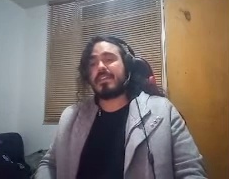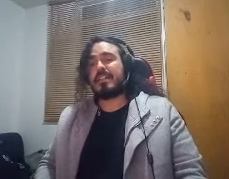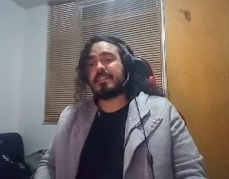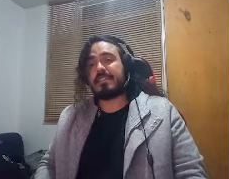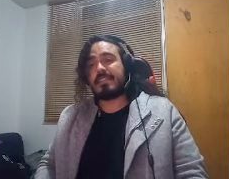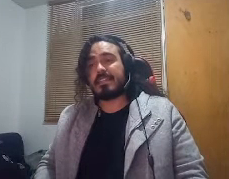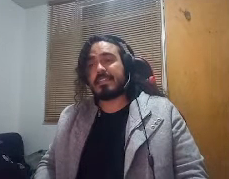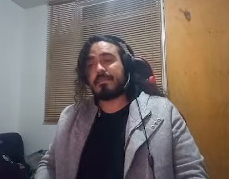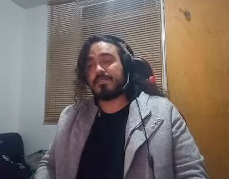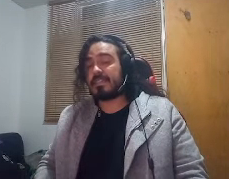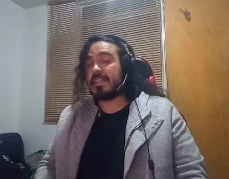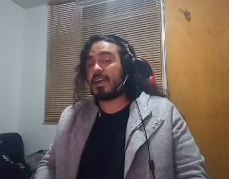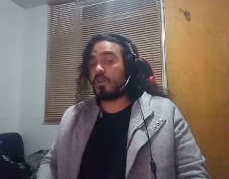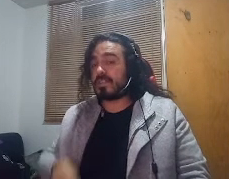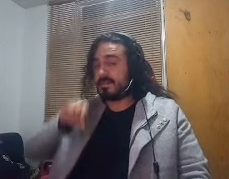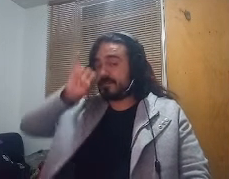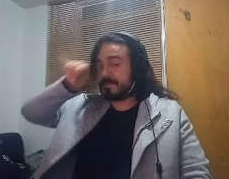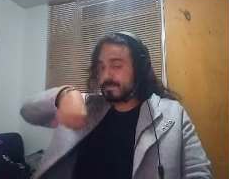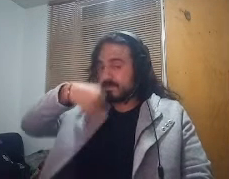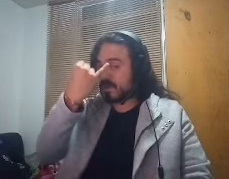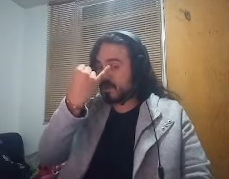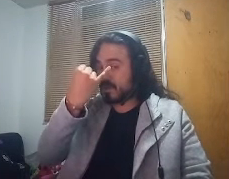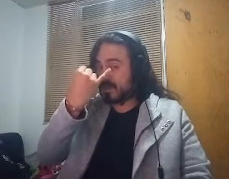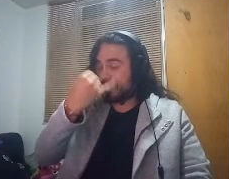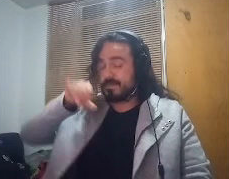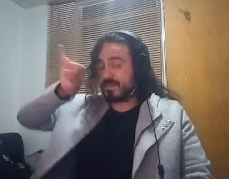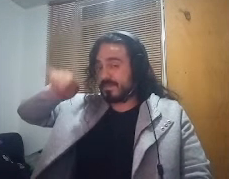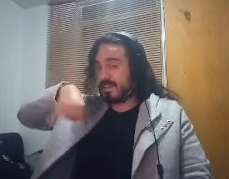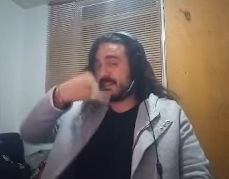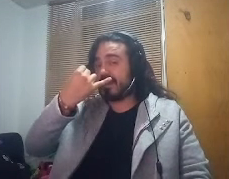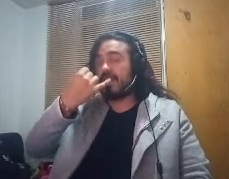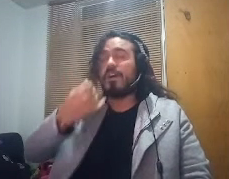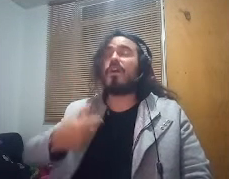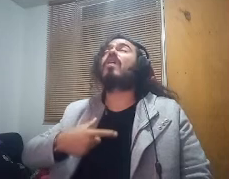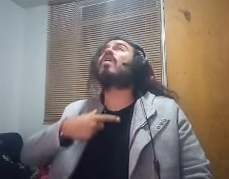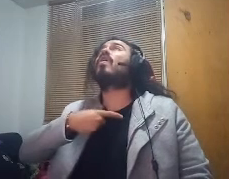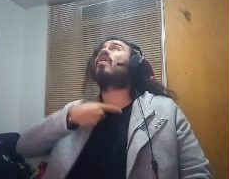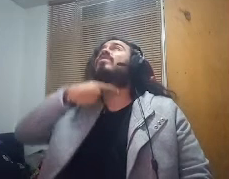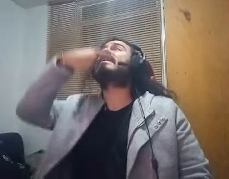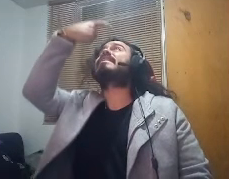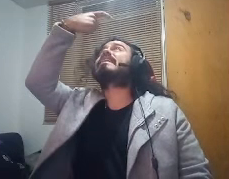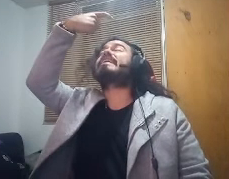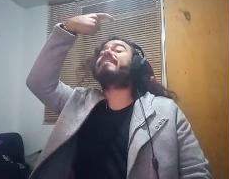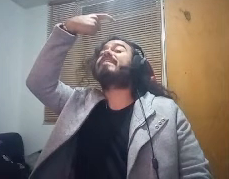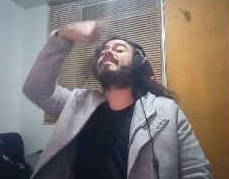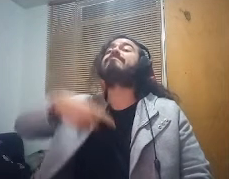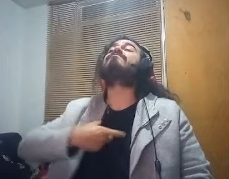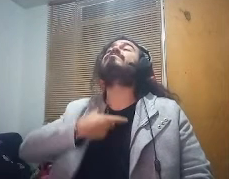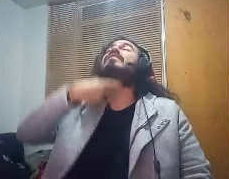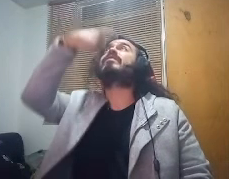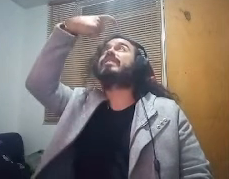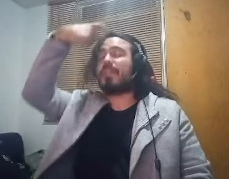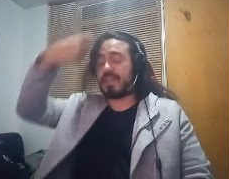la siguiente que tenemos es la j j j muy fácil j de jirafa